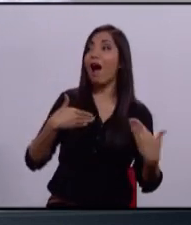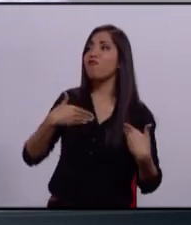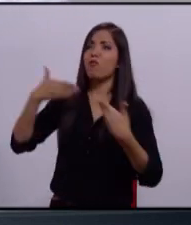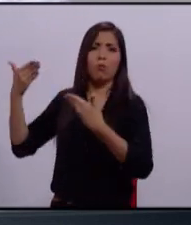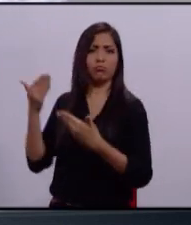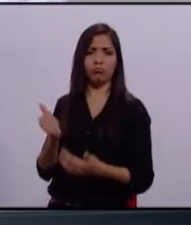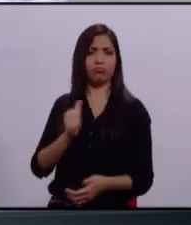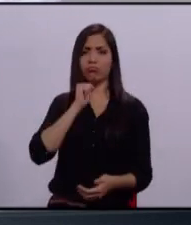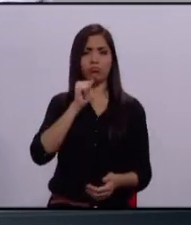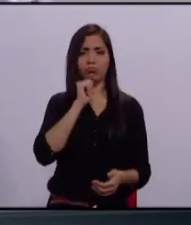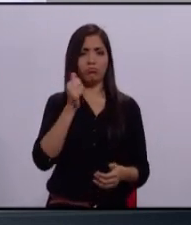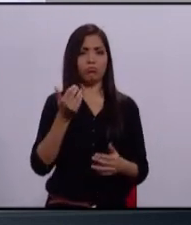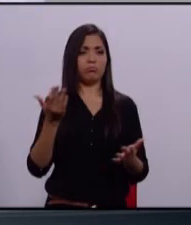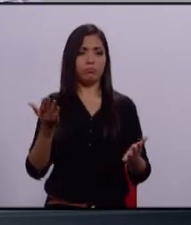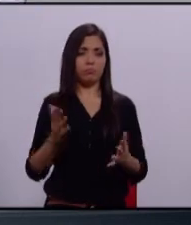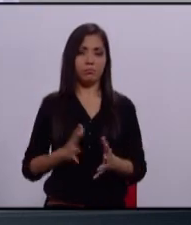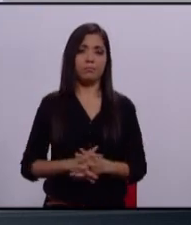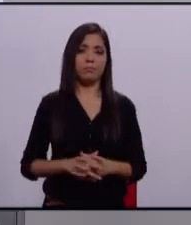Gracias.